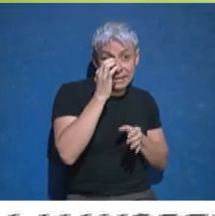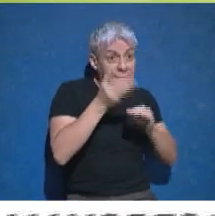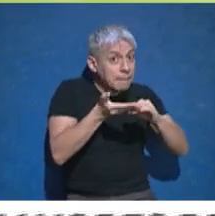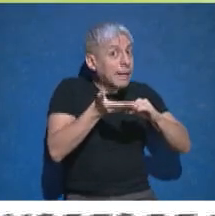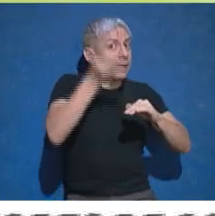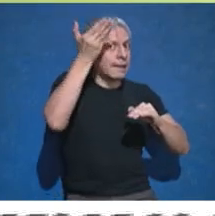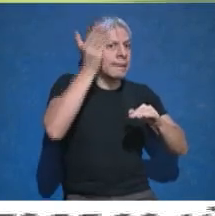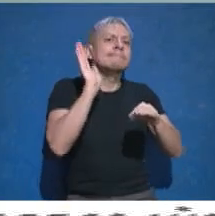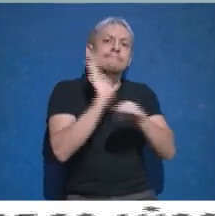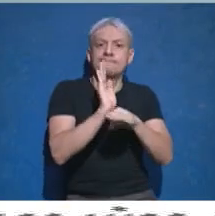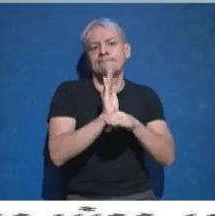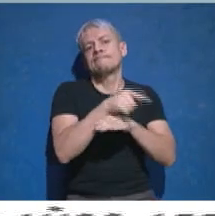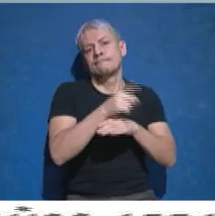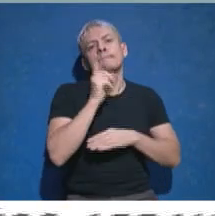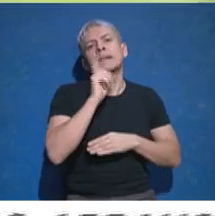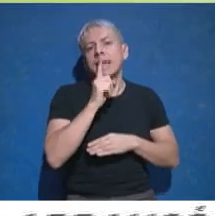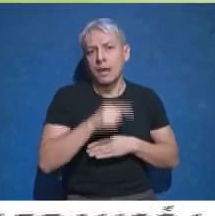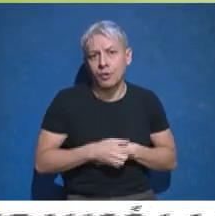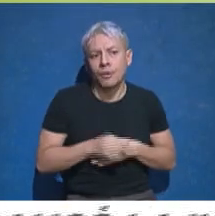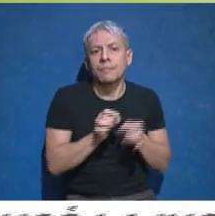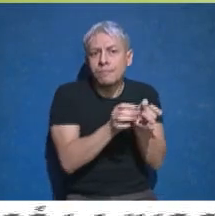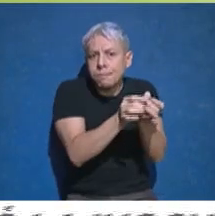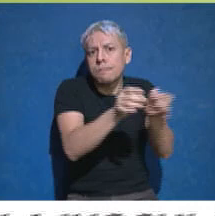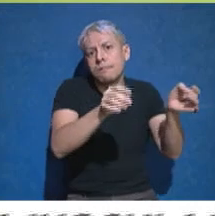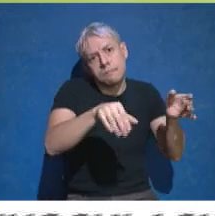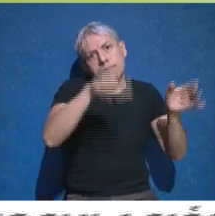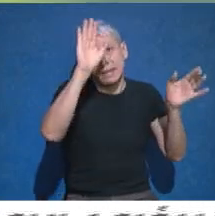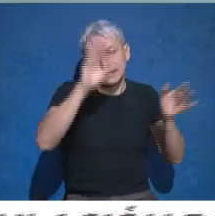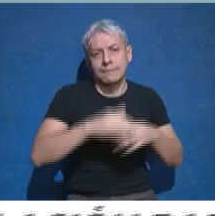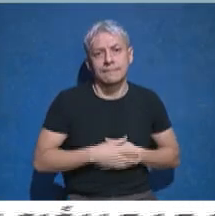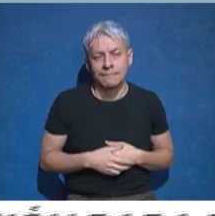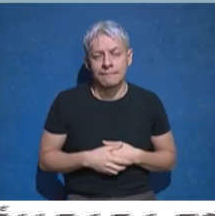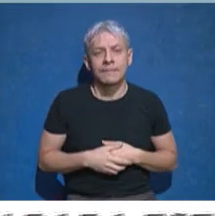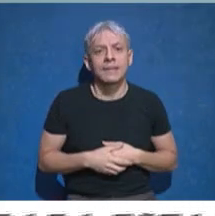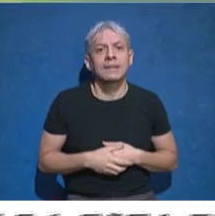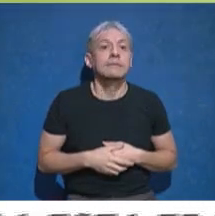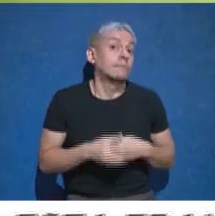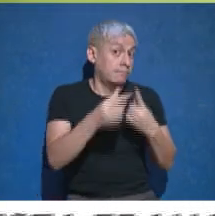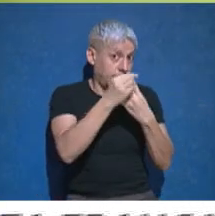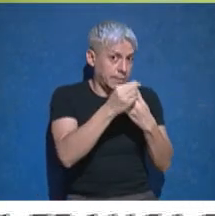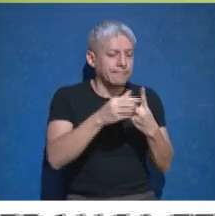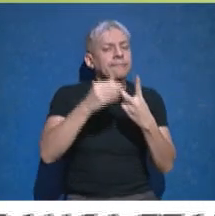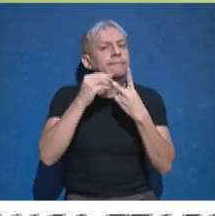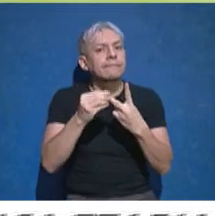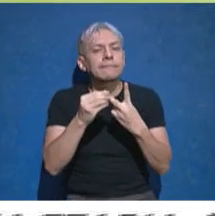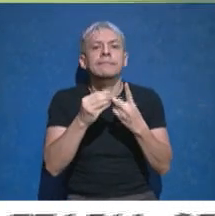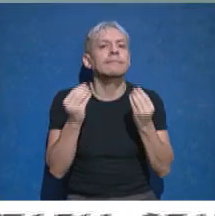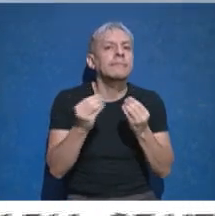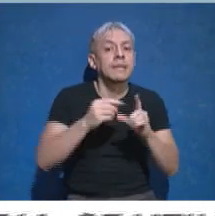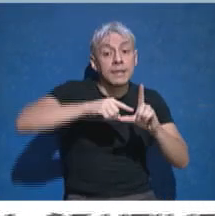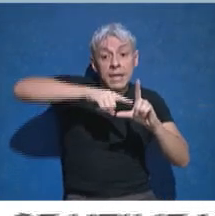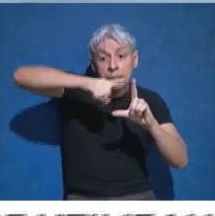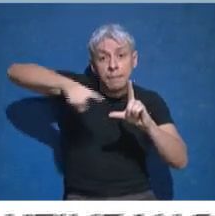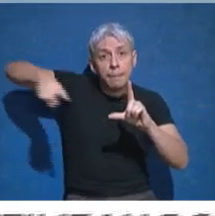ya es un indicador de que tenemos un aumento de casos mayor al 20%. Ese es uno. Y el otro es la tasa de